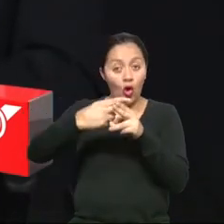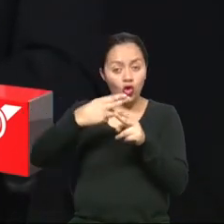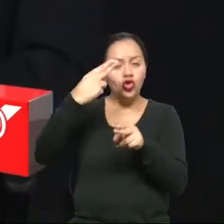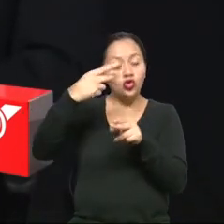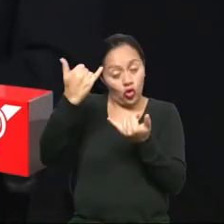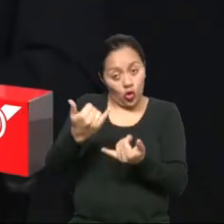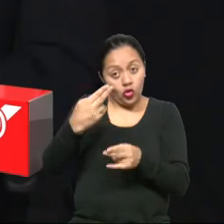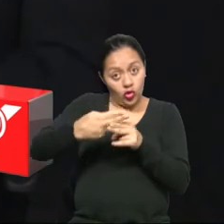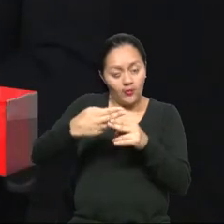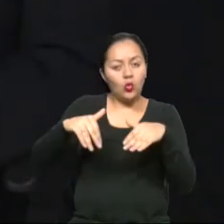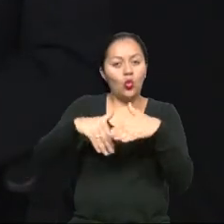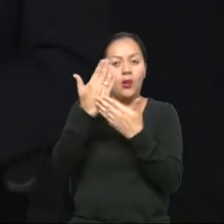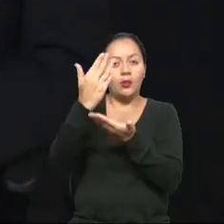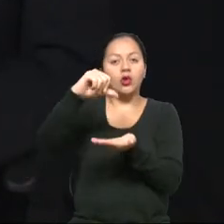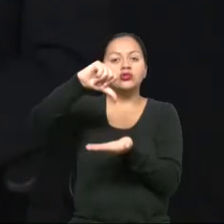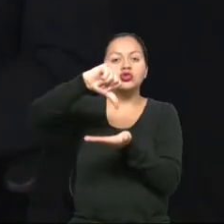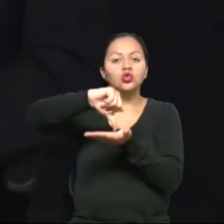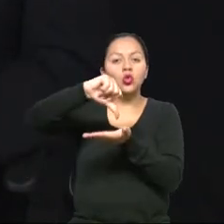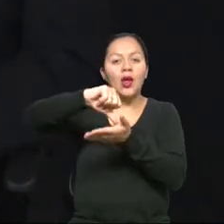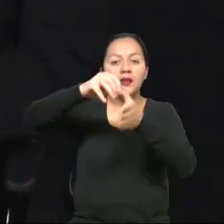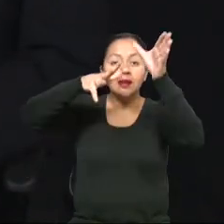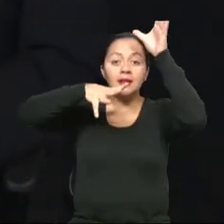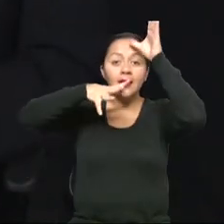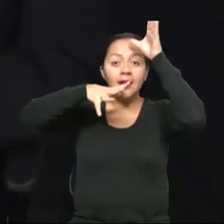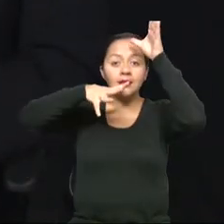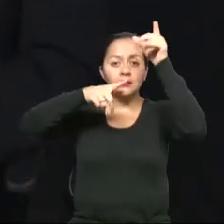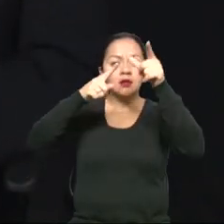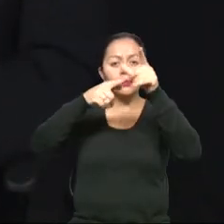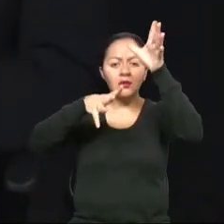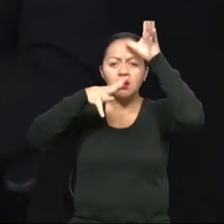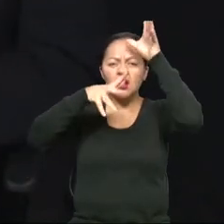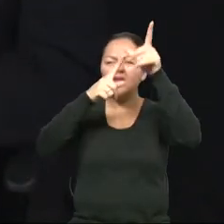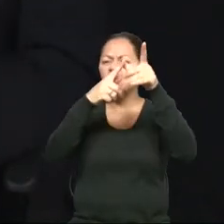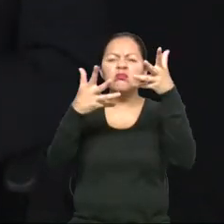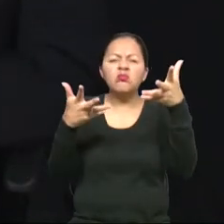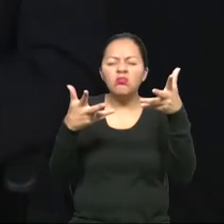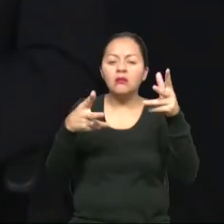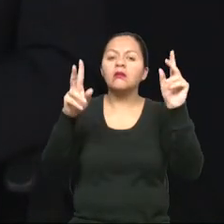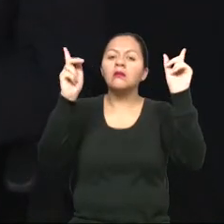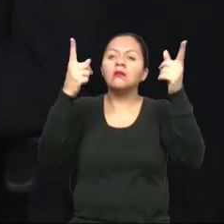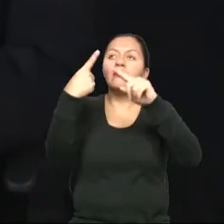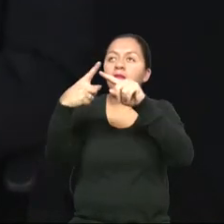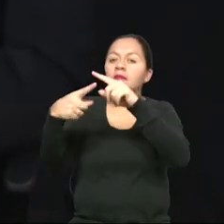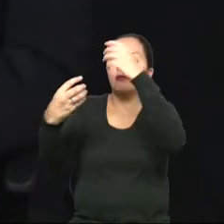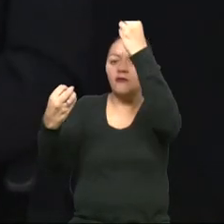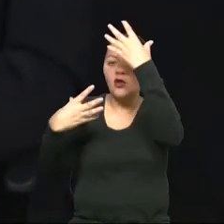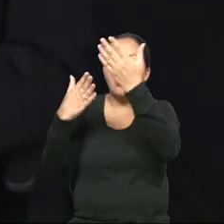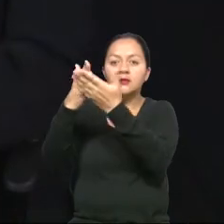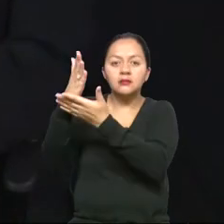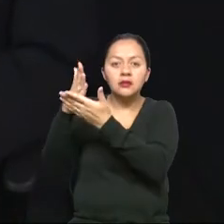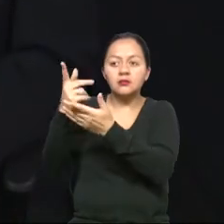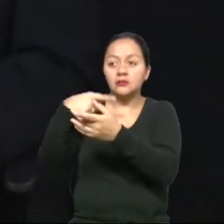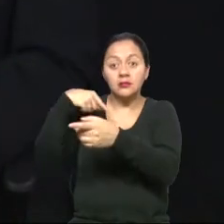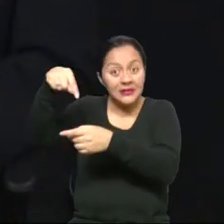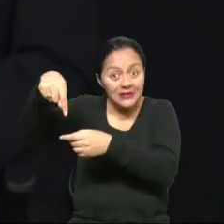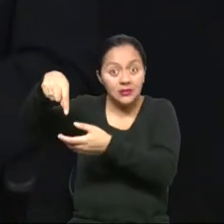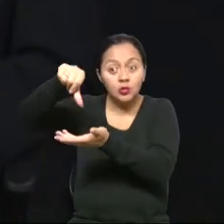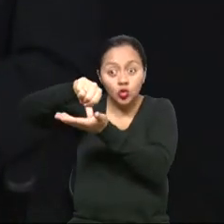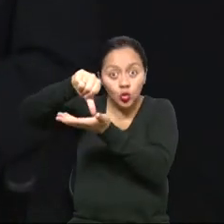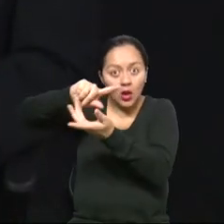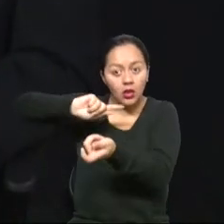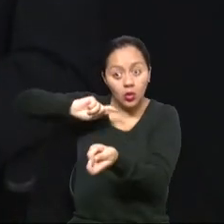ambientes. Entonces nosotros lo que tenemos que hacer es a través de este convenio firmado ir buscando lo mejor que hay y generar competencias del interior,